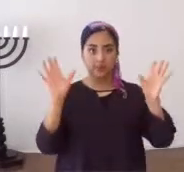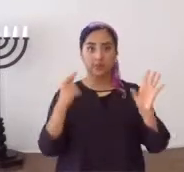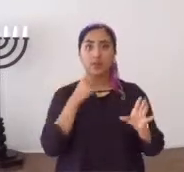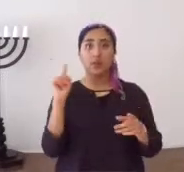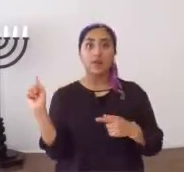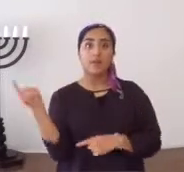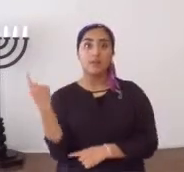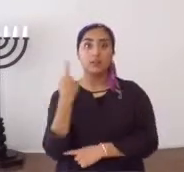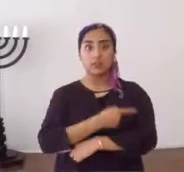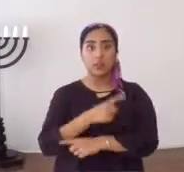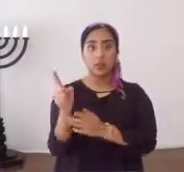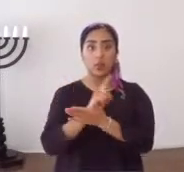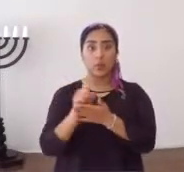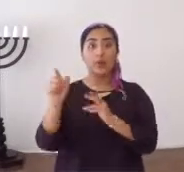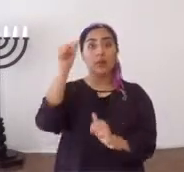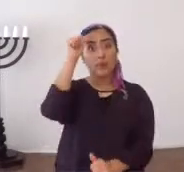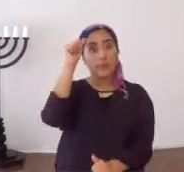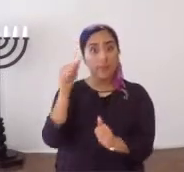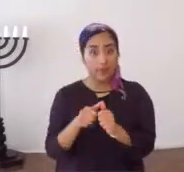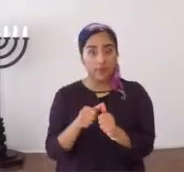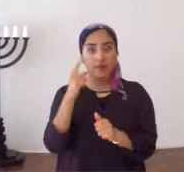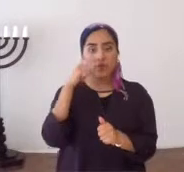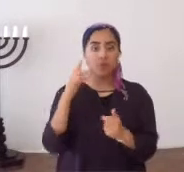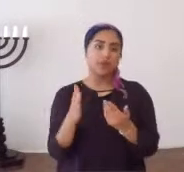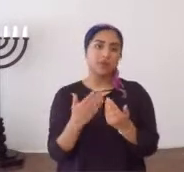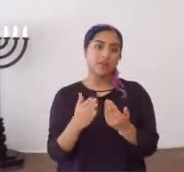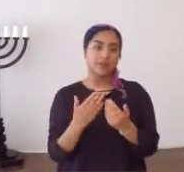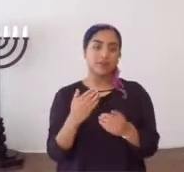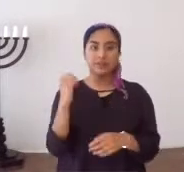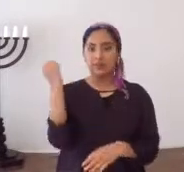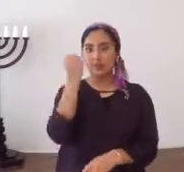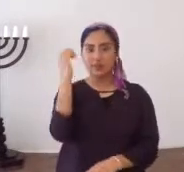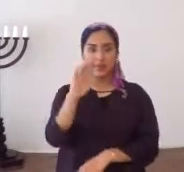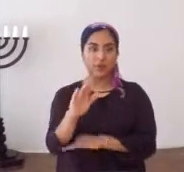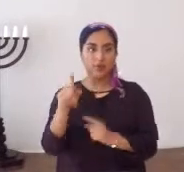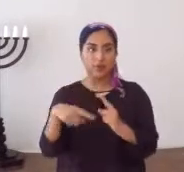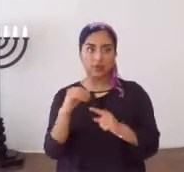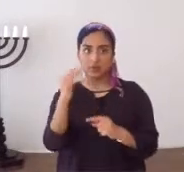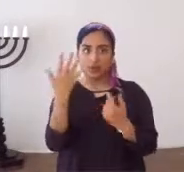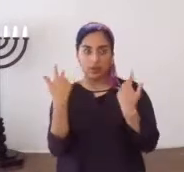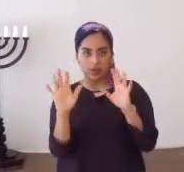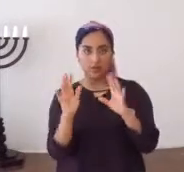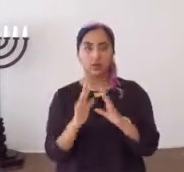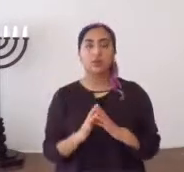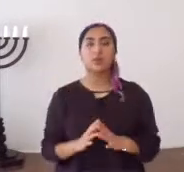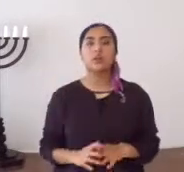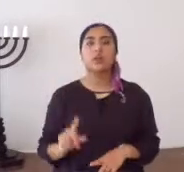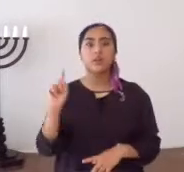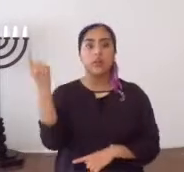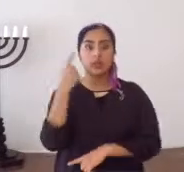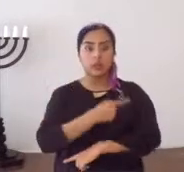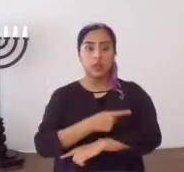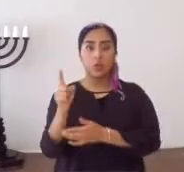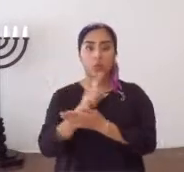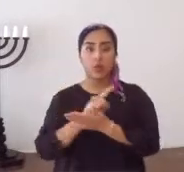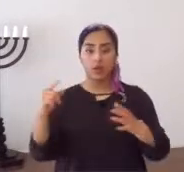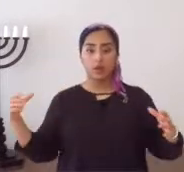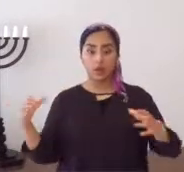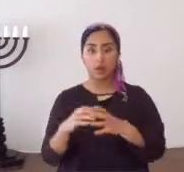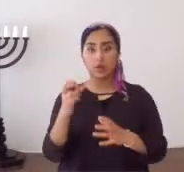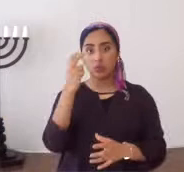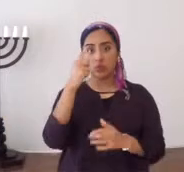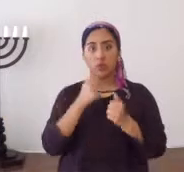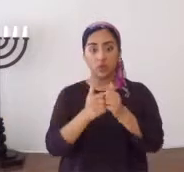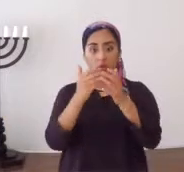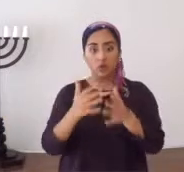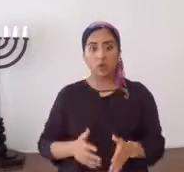entienda más claramente, dice, el primer día de la semana, recuerde, es, para fines prácticos, sábado en la tarde, después de Shabbat, el